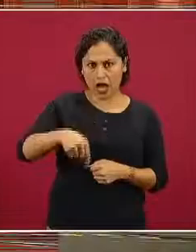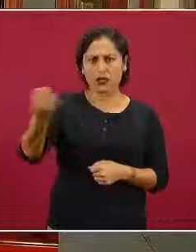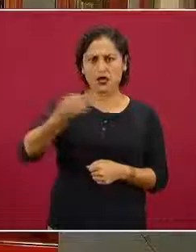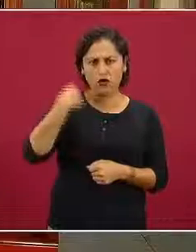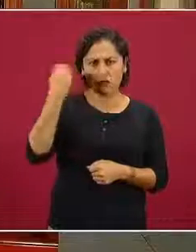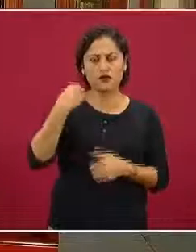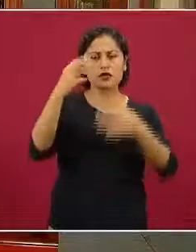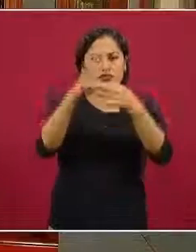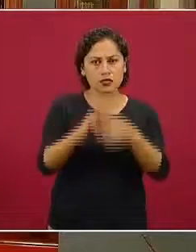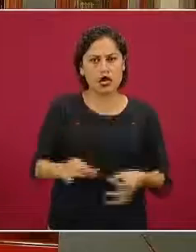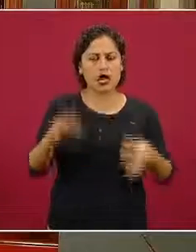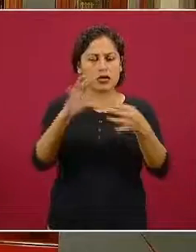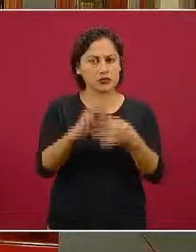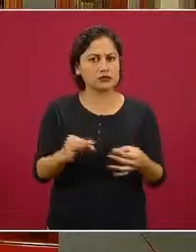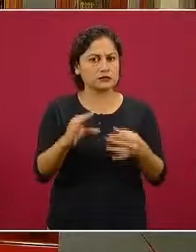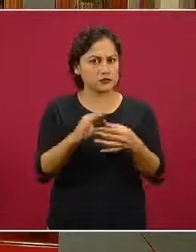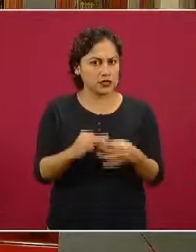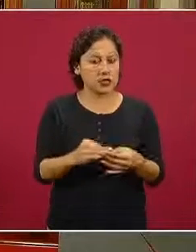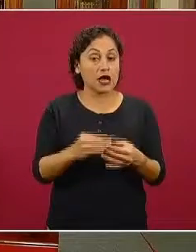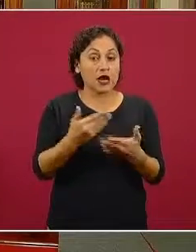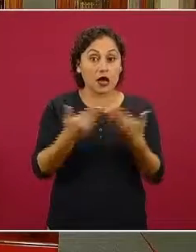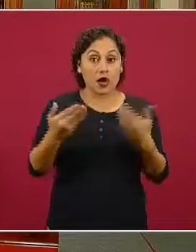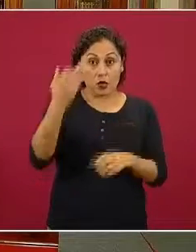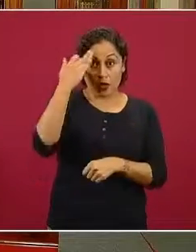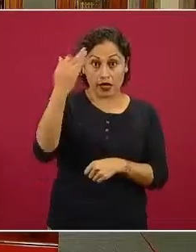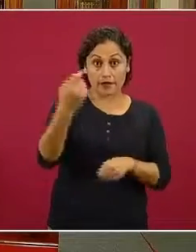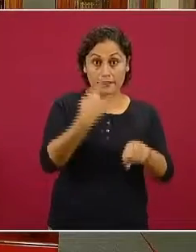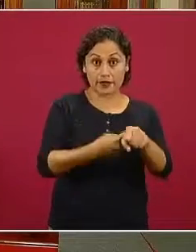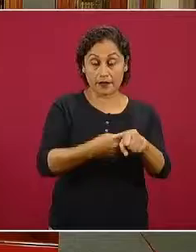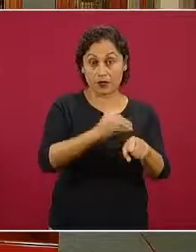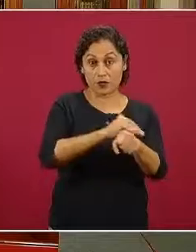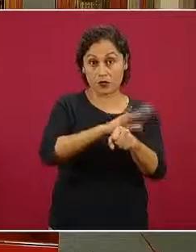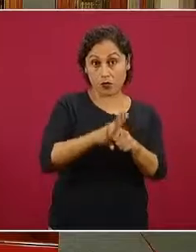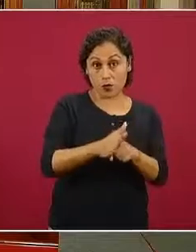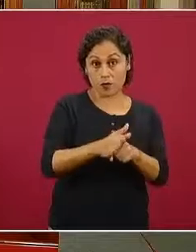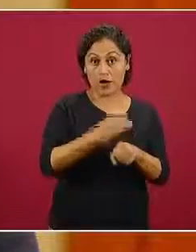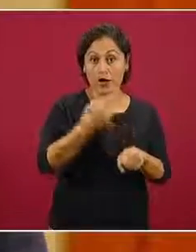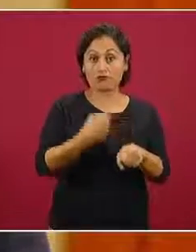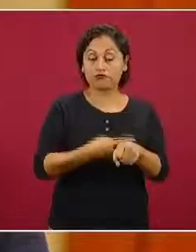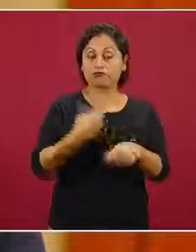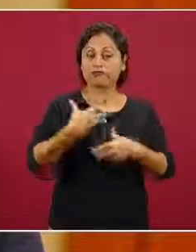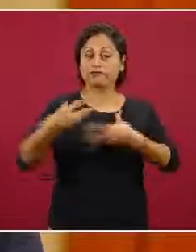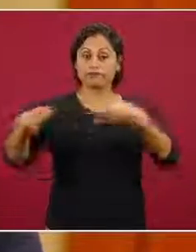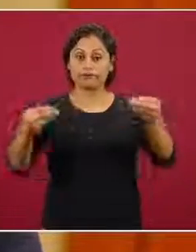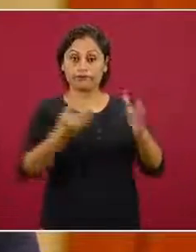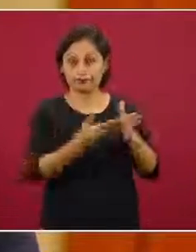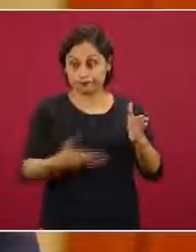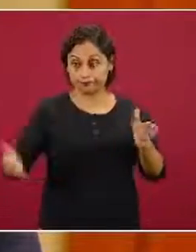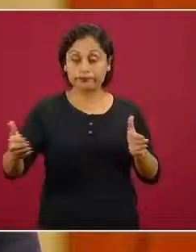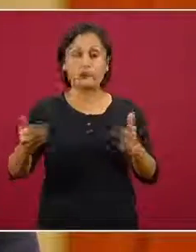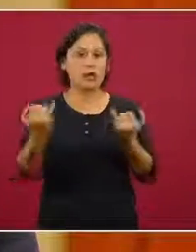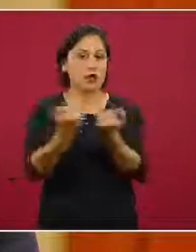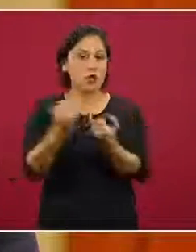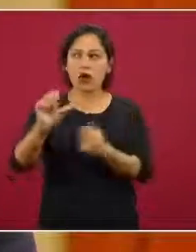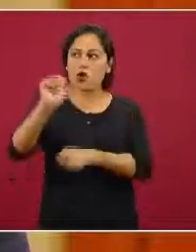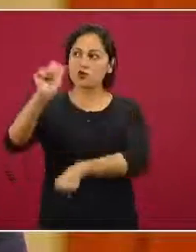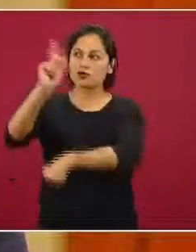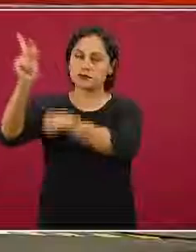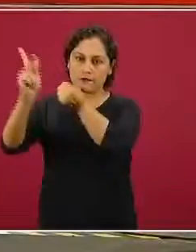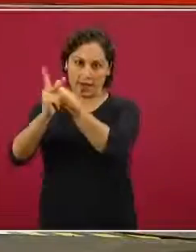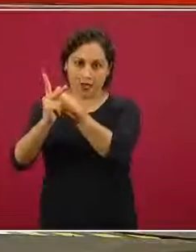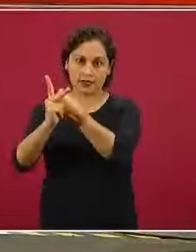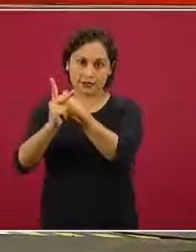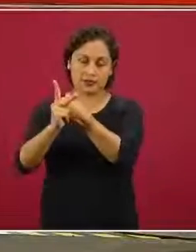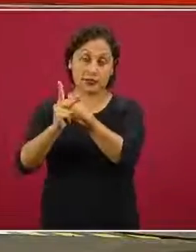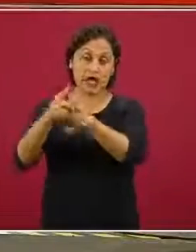largo de la epidemia de COVID-19 en México y en muchos países del mundo que tienen esta sobrecarga tan